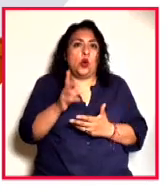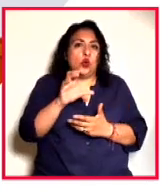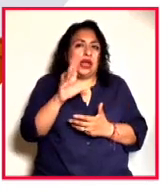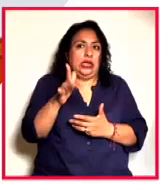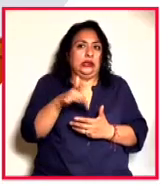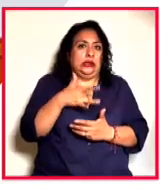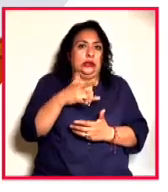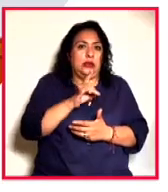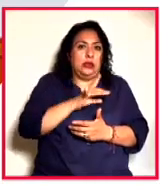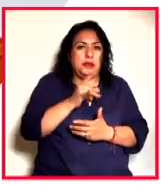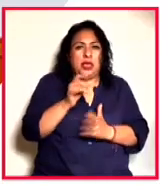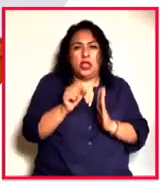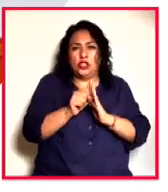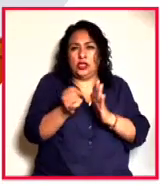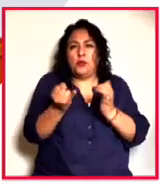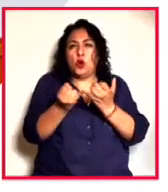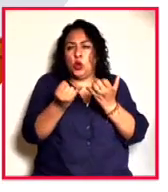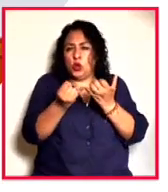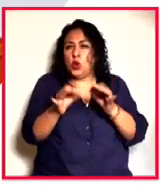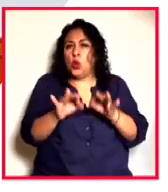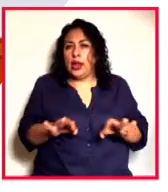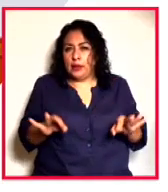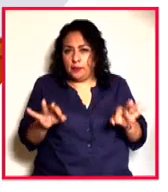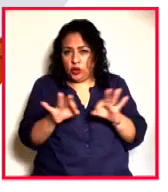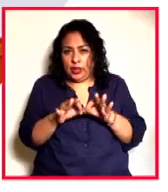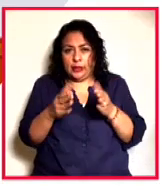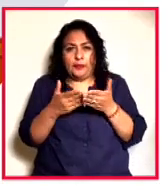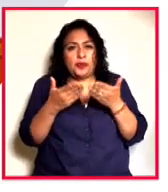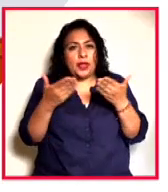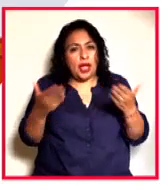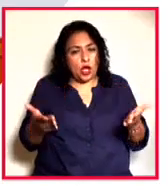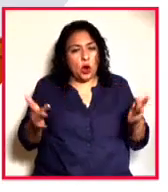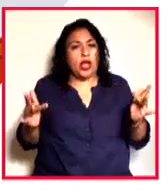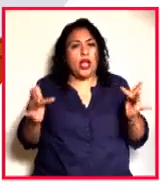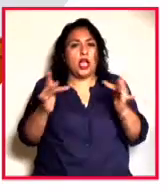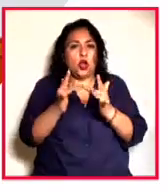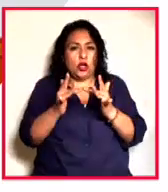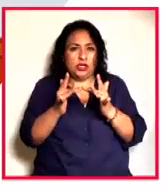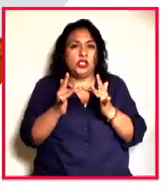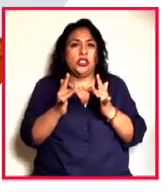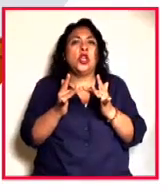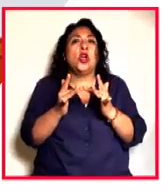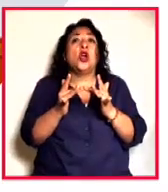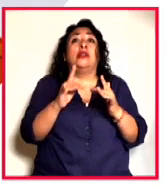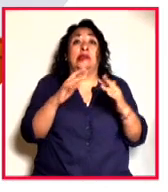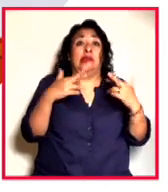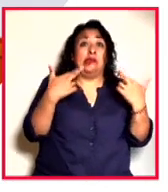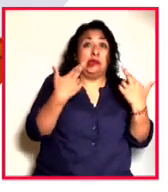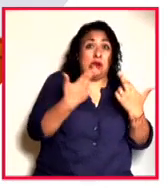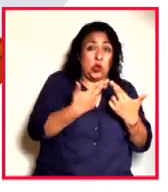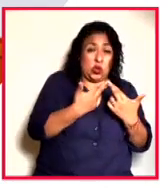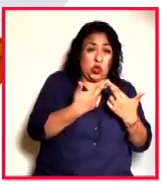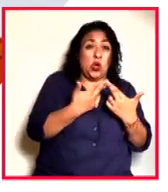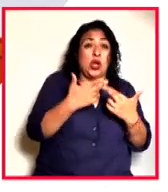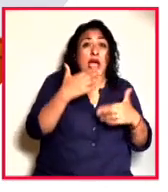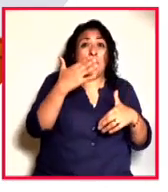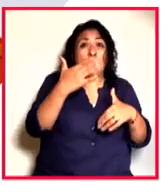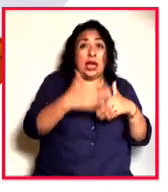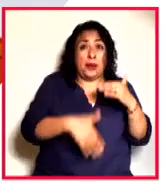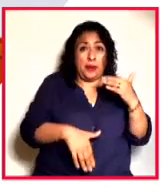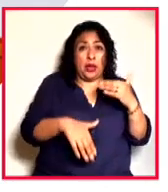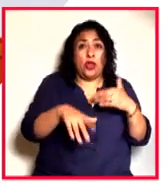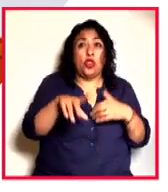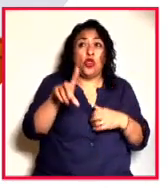los símbolos también son relevantes y ahora hacemos la conexión además de esta gran reunión con la que terminó este